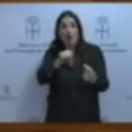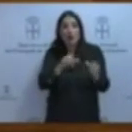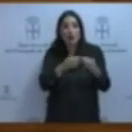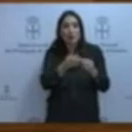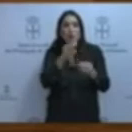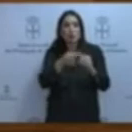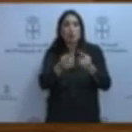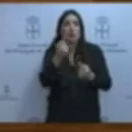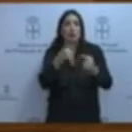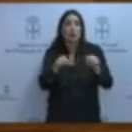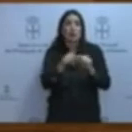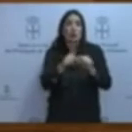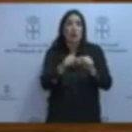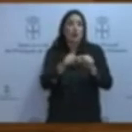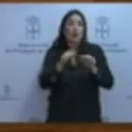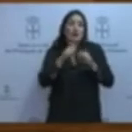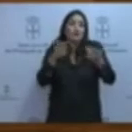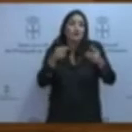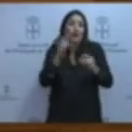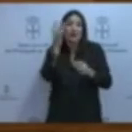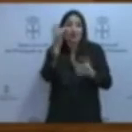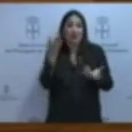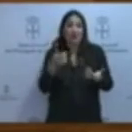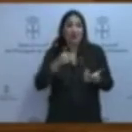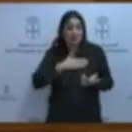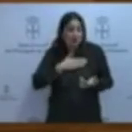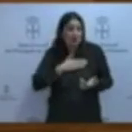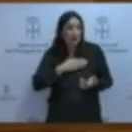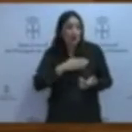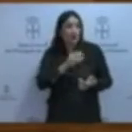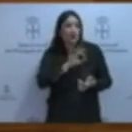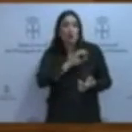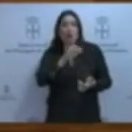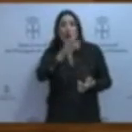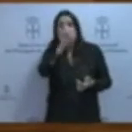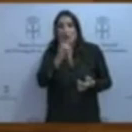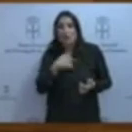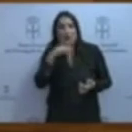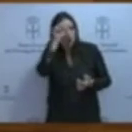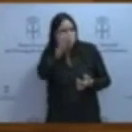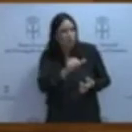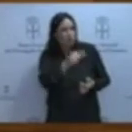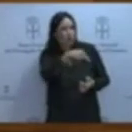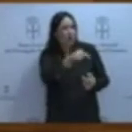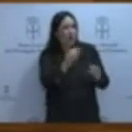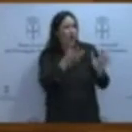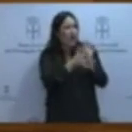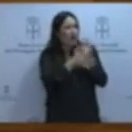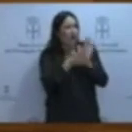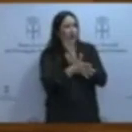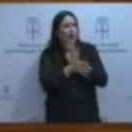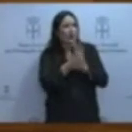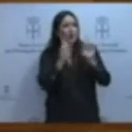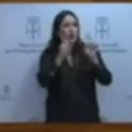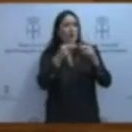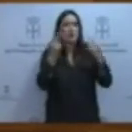vienen a vender humo. Y a mí, señora Fernández, cuando la escucho a usted o al señor David Medina hablando de educación pública, yo siempre bromeo y digo que